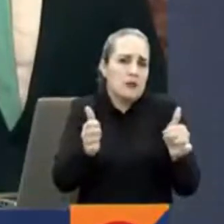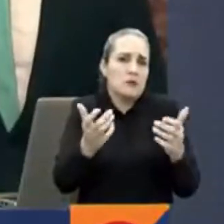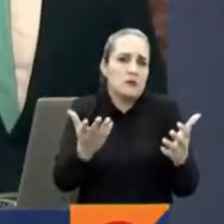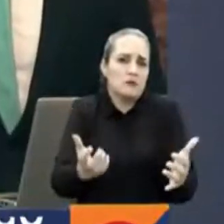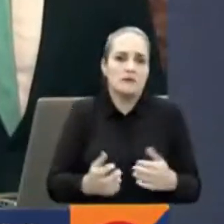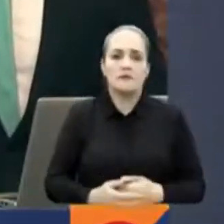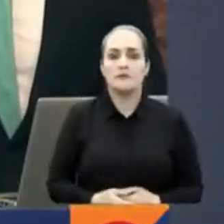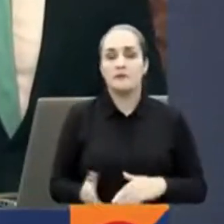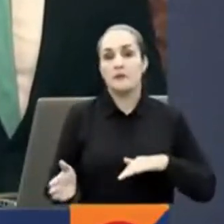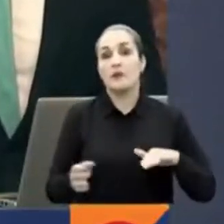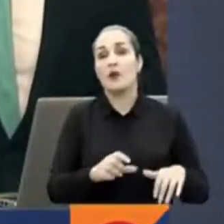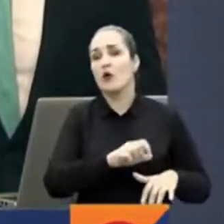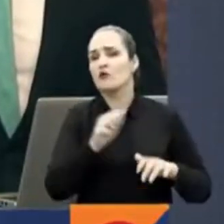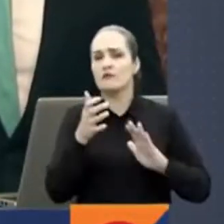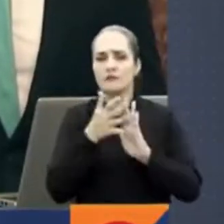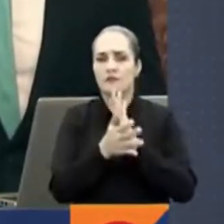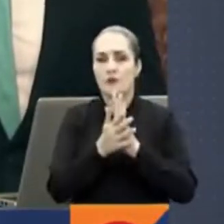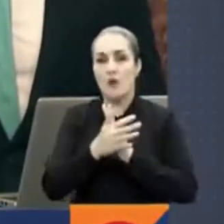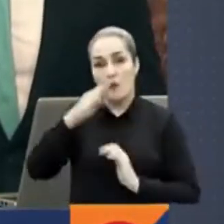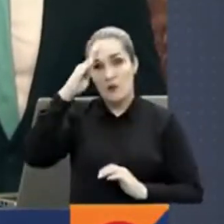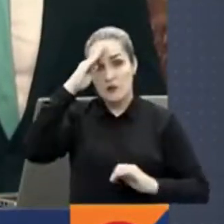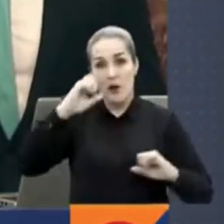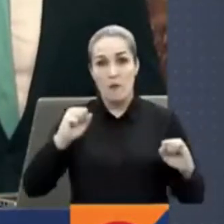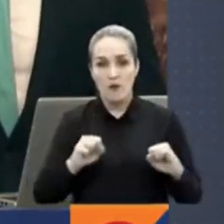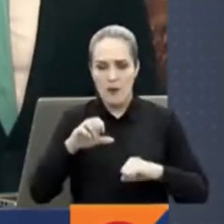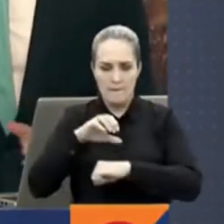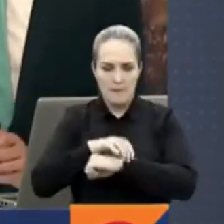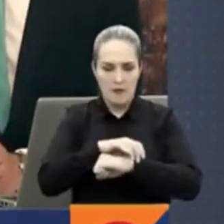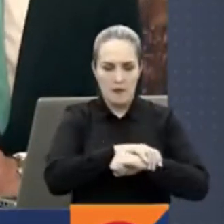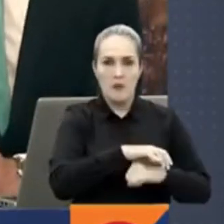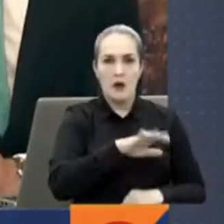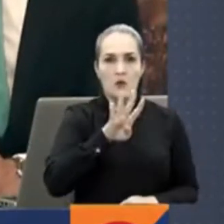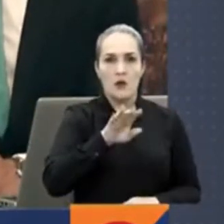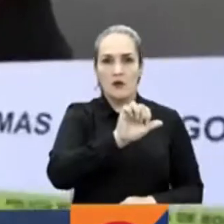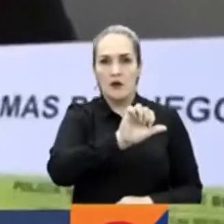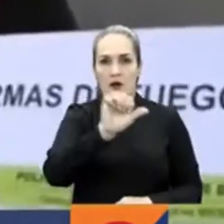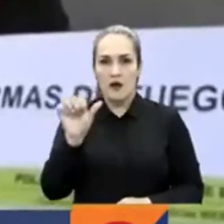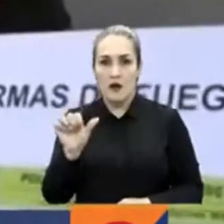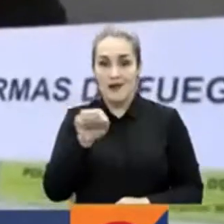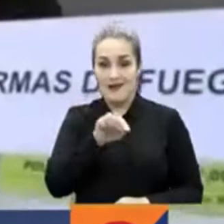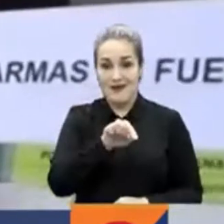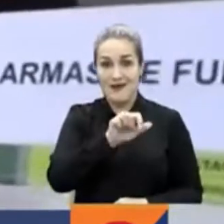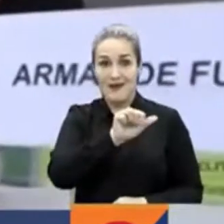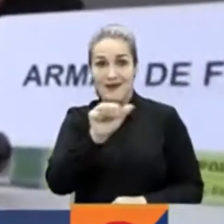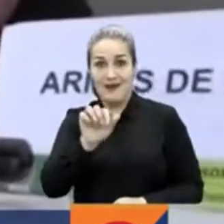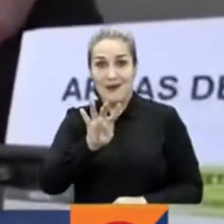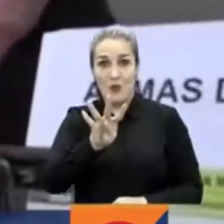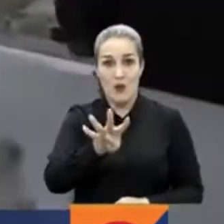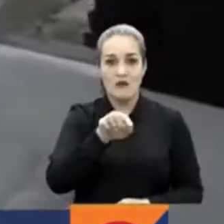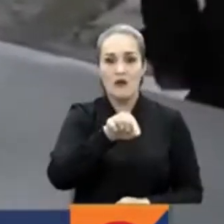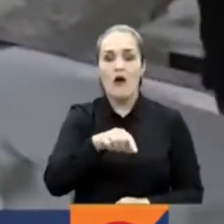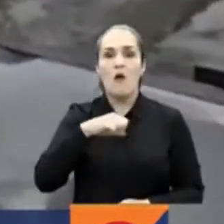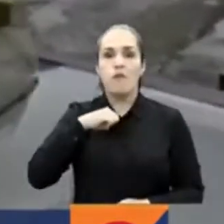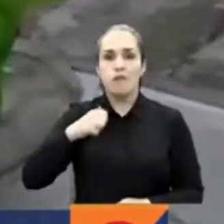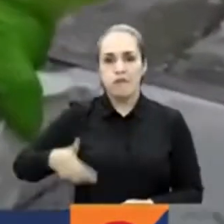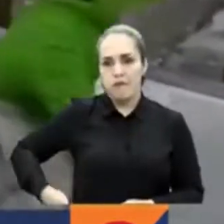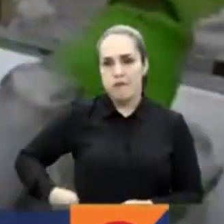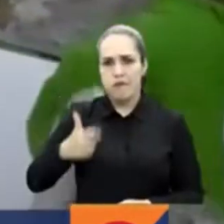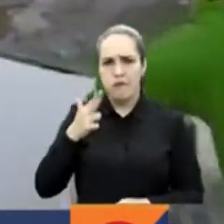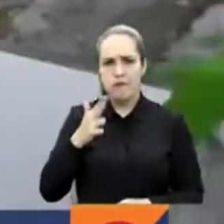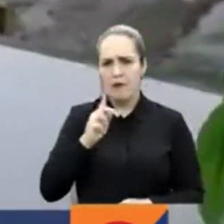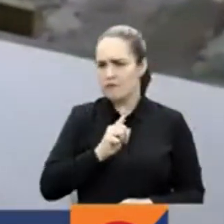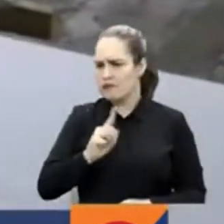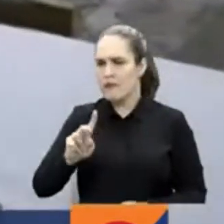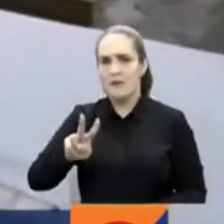Por otra parte, la policía de Bogotá capturó a cuatro mujeres que en un vehículo particular transportaban 23 armas de fuego y una